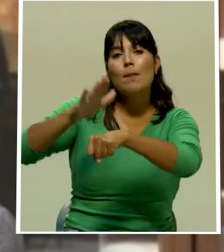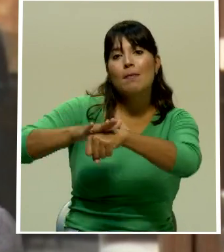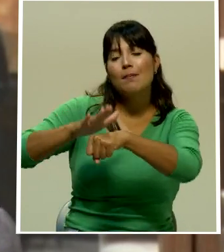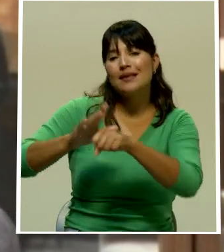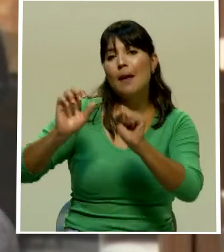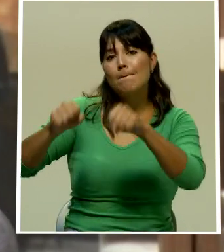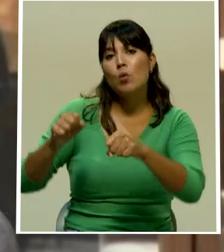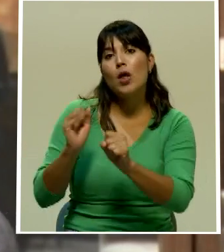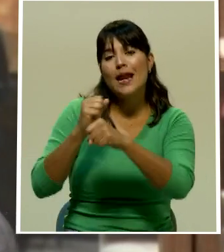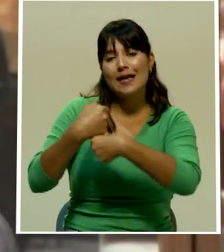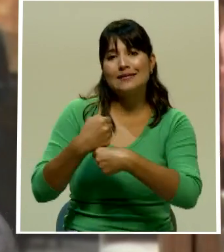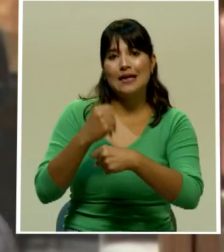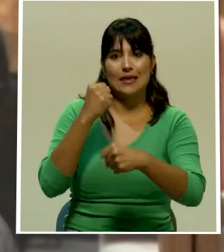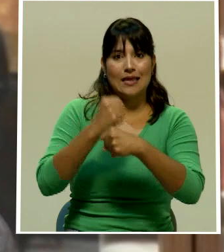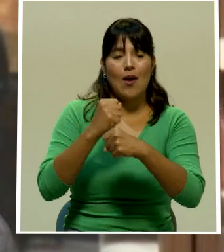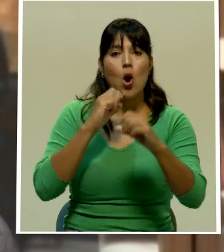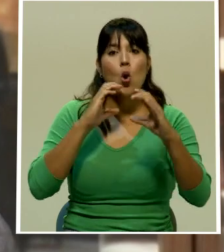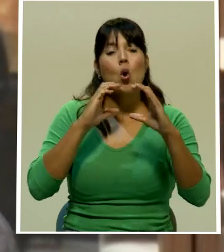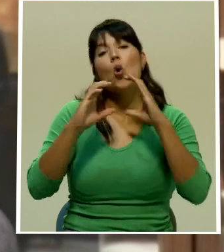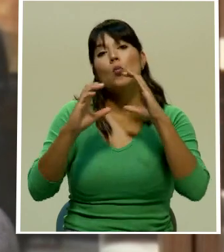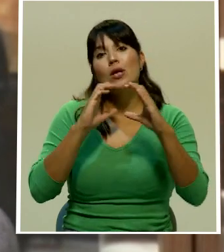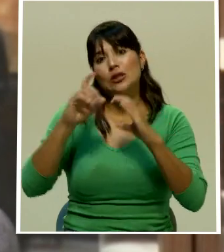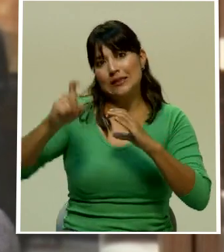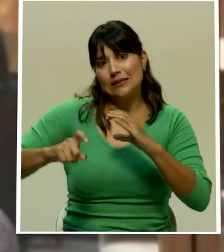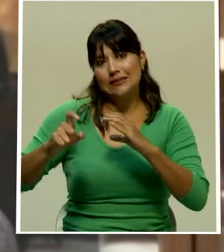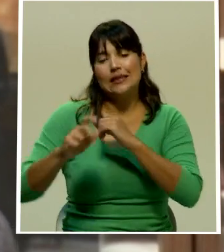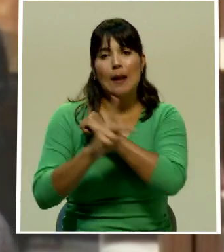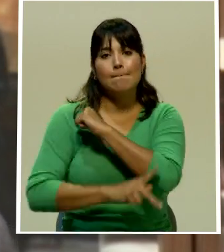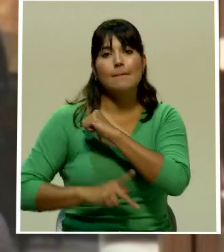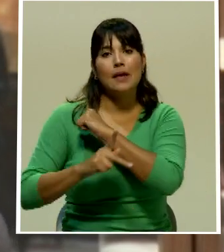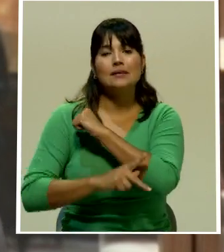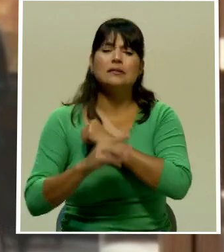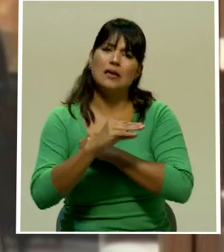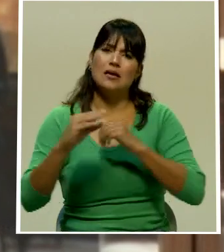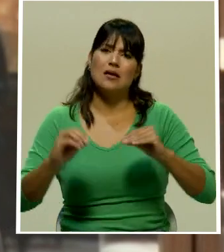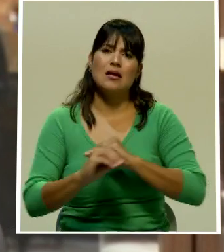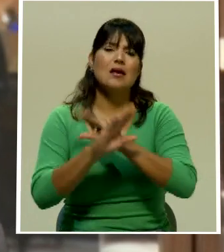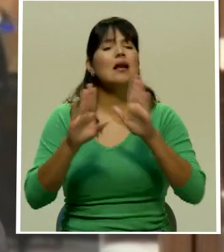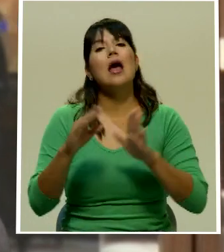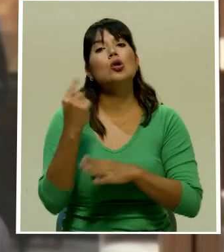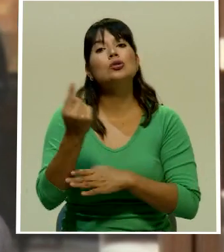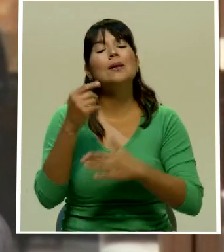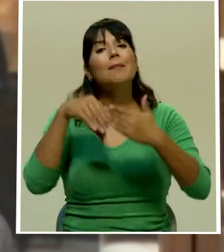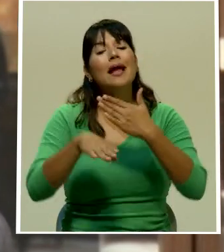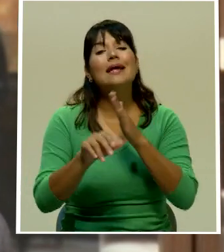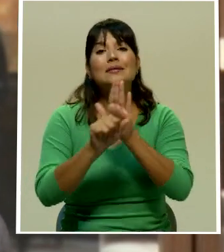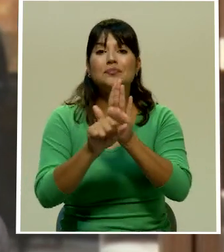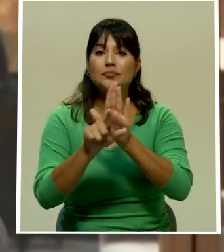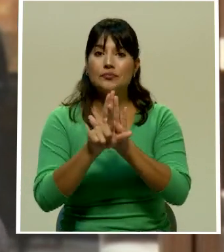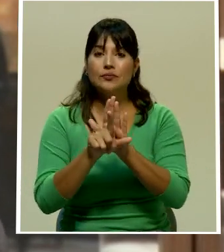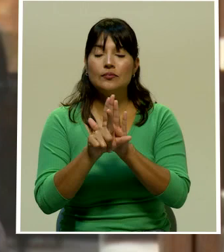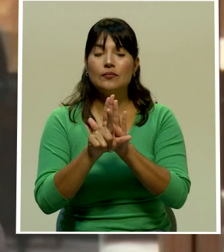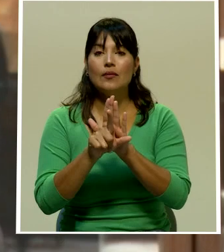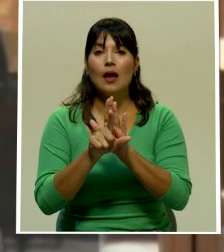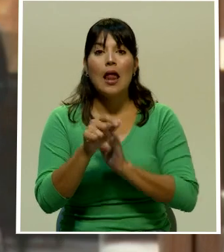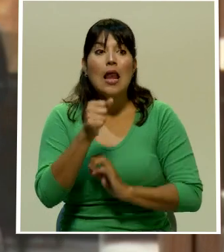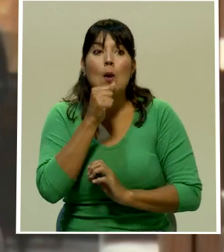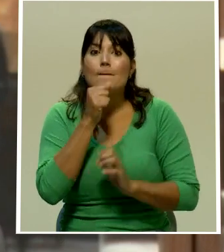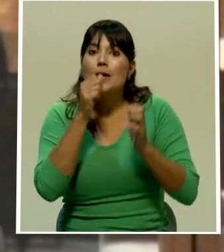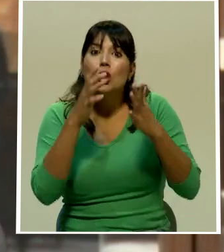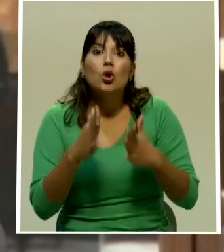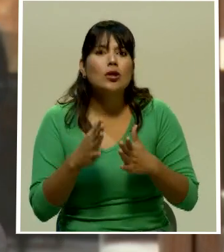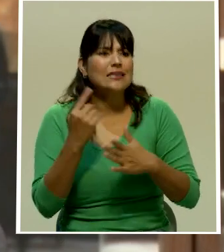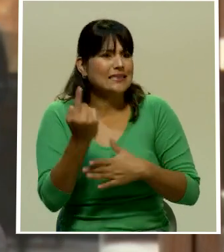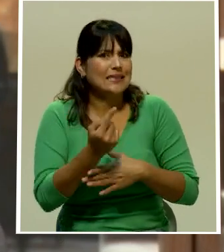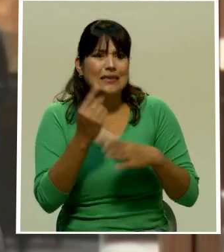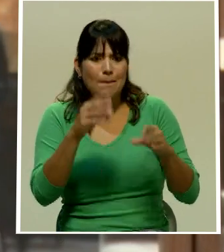de la comunicación que el país requiere y que por supuesto siempre en la asamblea legislativa la prensa nacional ha